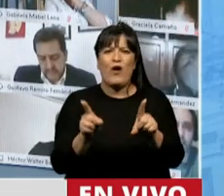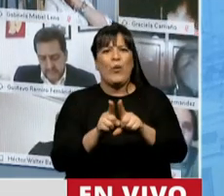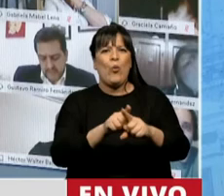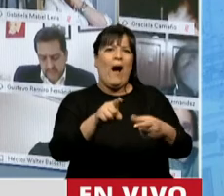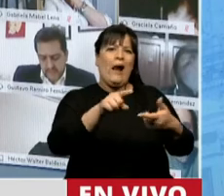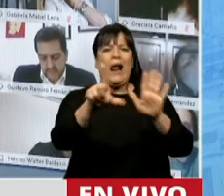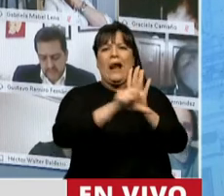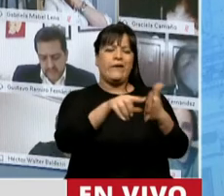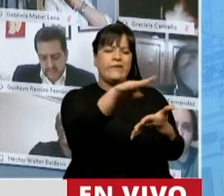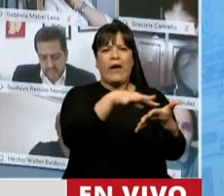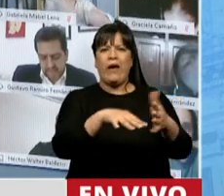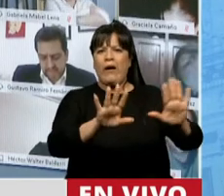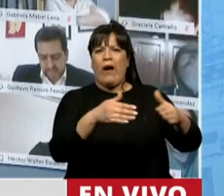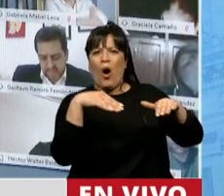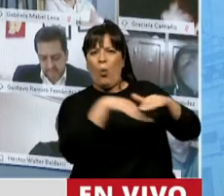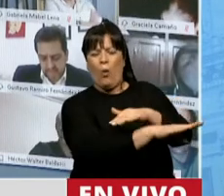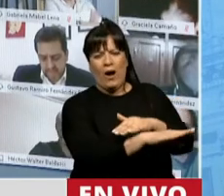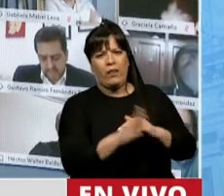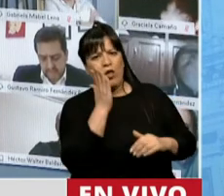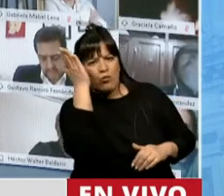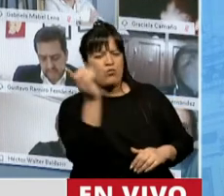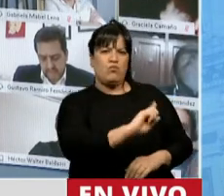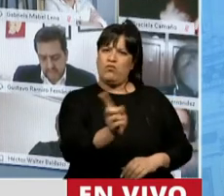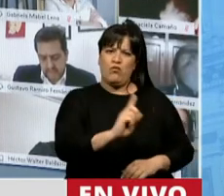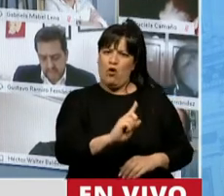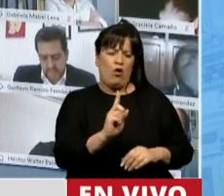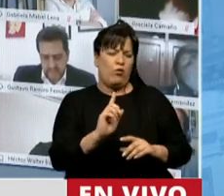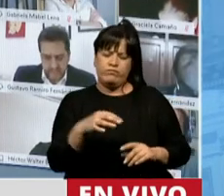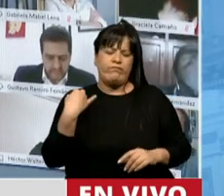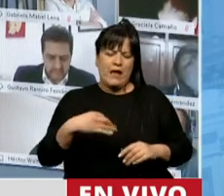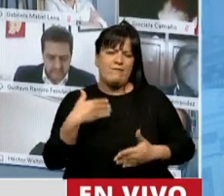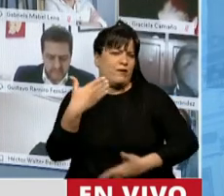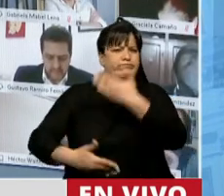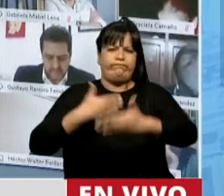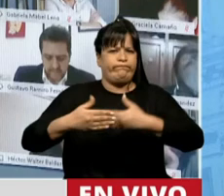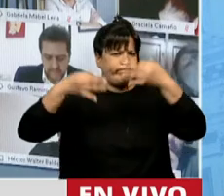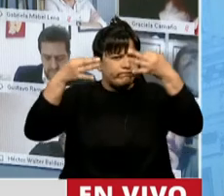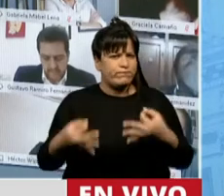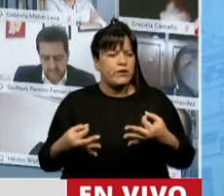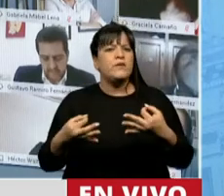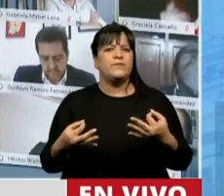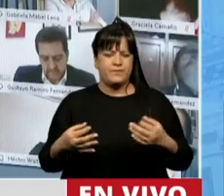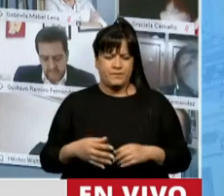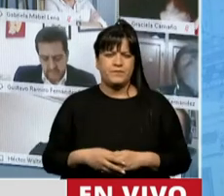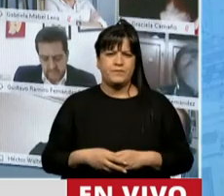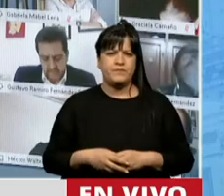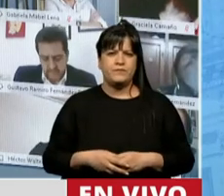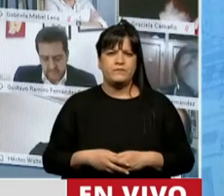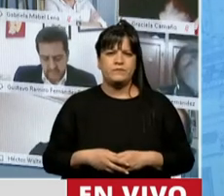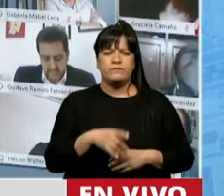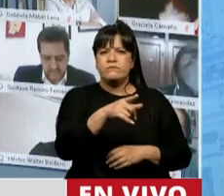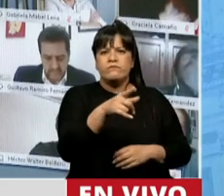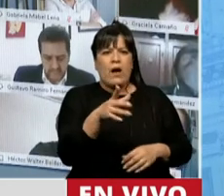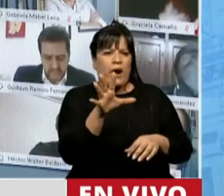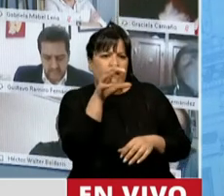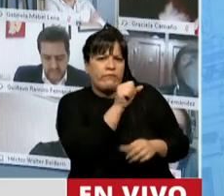letra muerta, de que no queden sumidas en la anomia que lamentablemente muchas veces caracteriza al